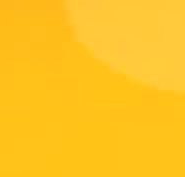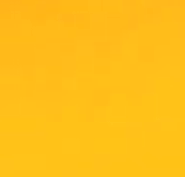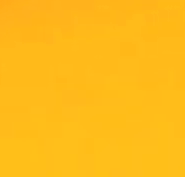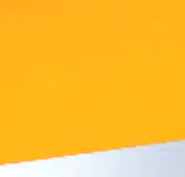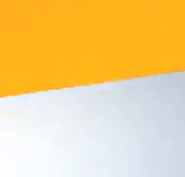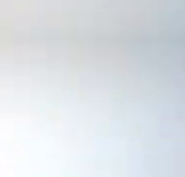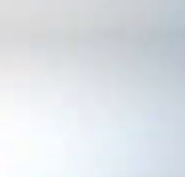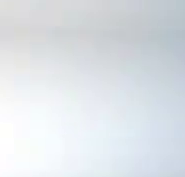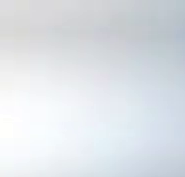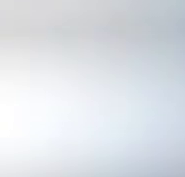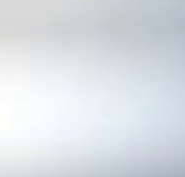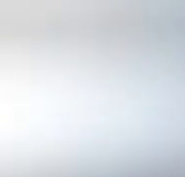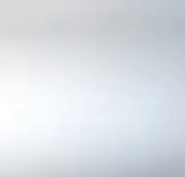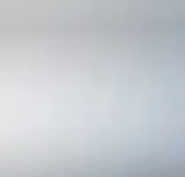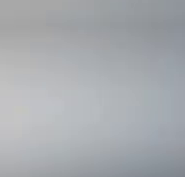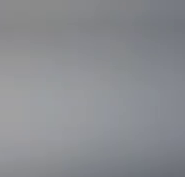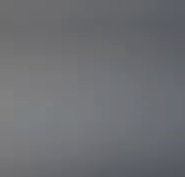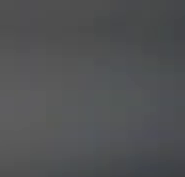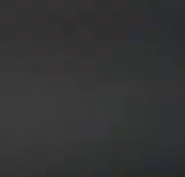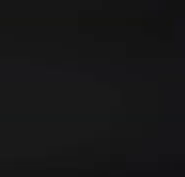chau chau